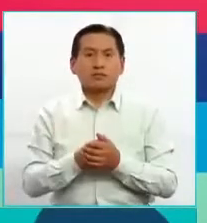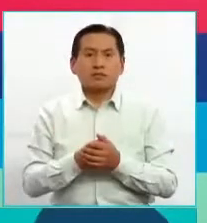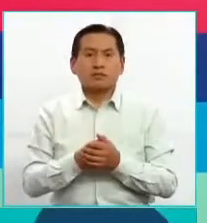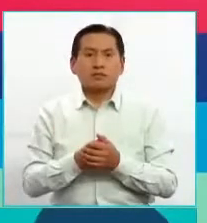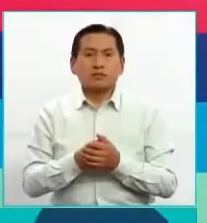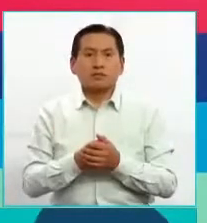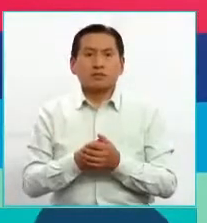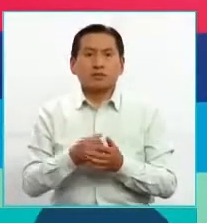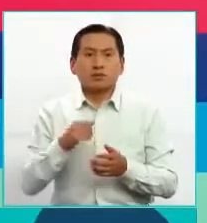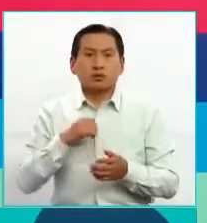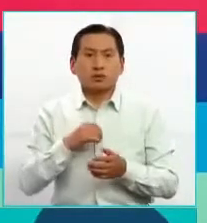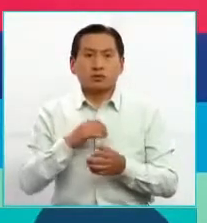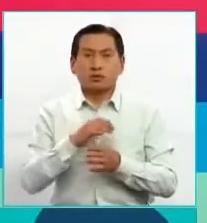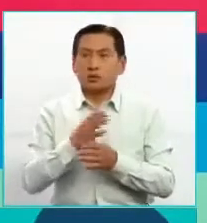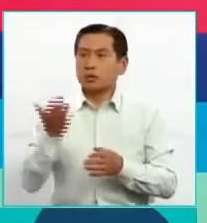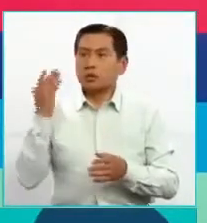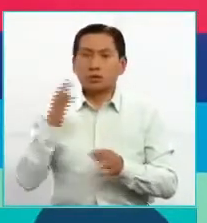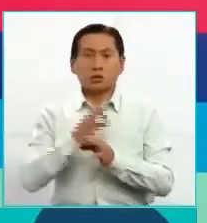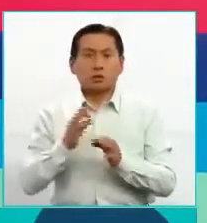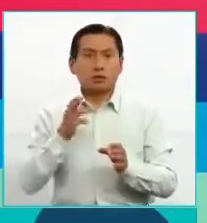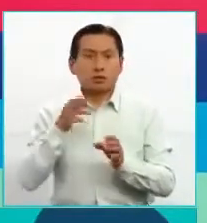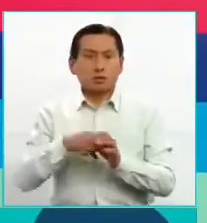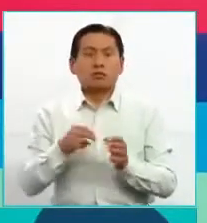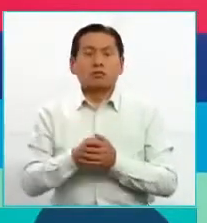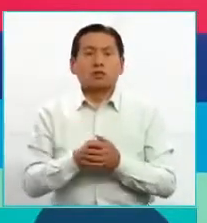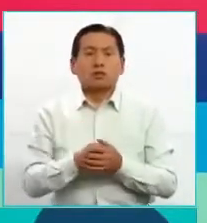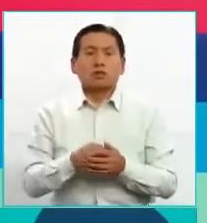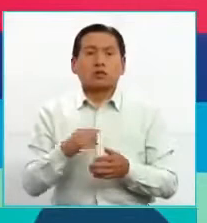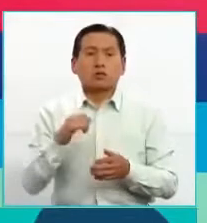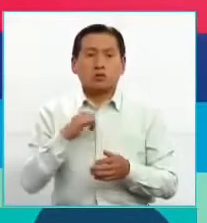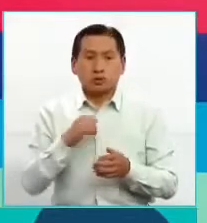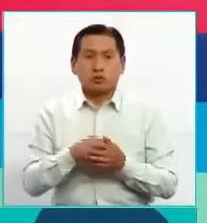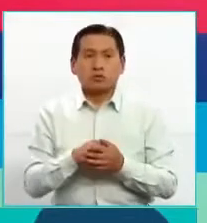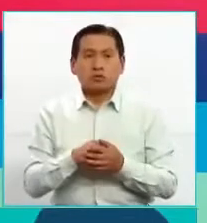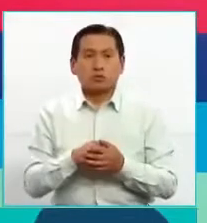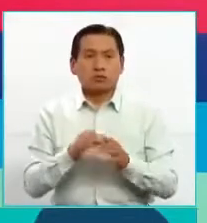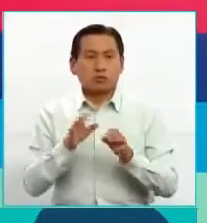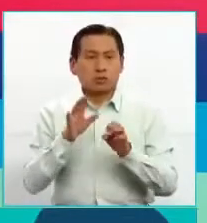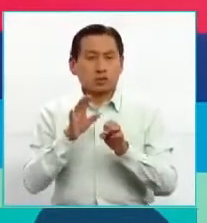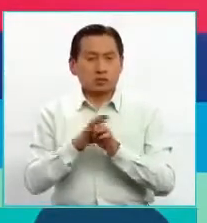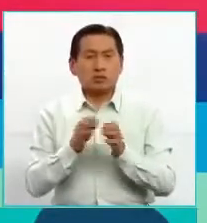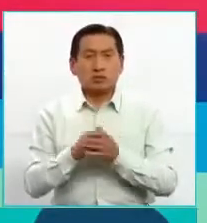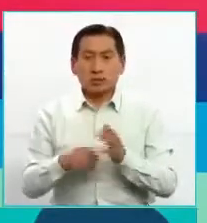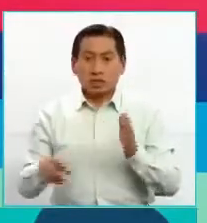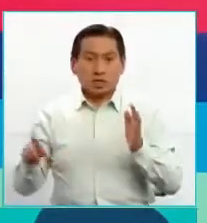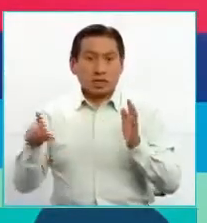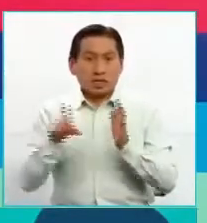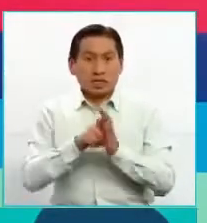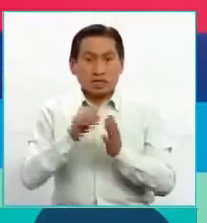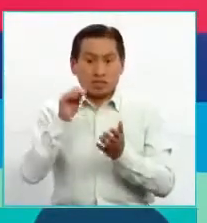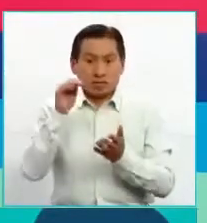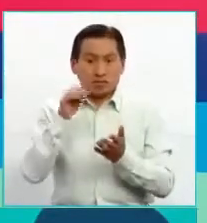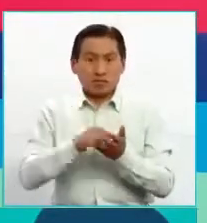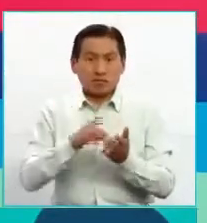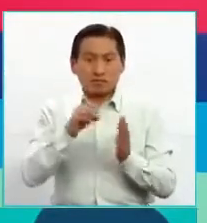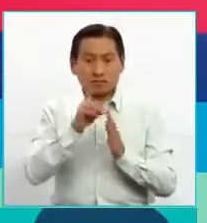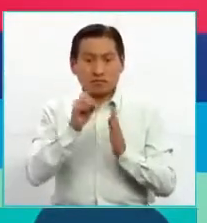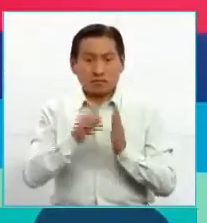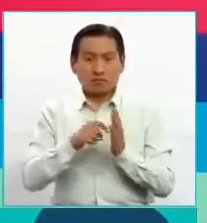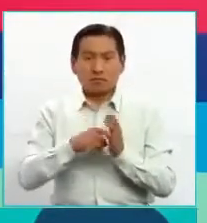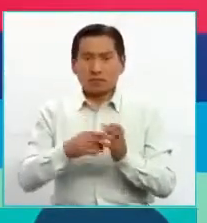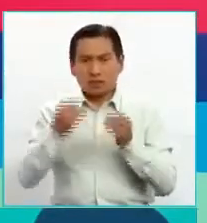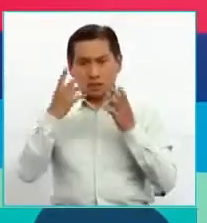Yo no estuve en eso entonces. Yo, si está por ley o por decreto, eso es para